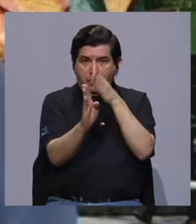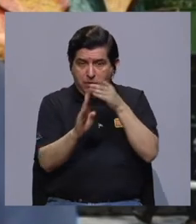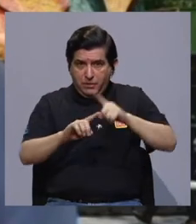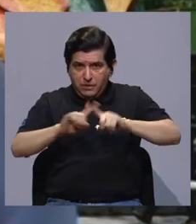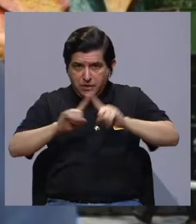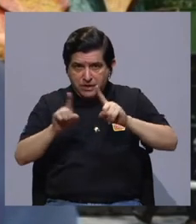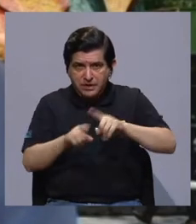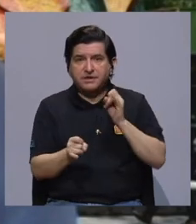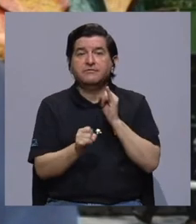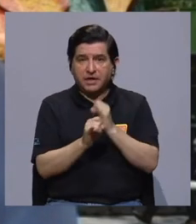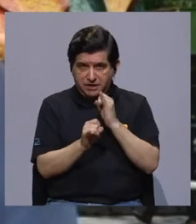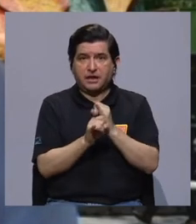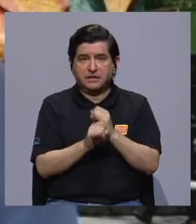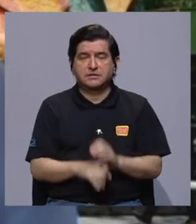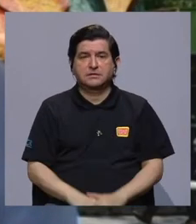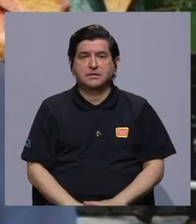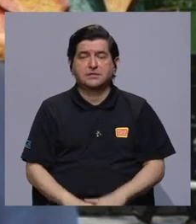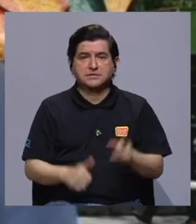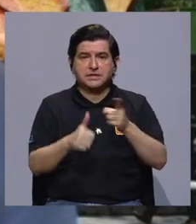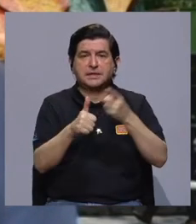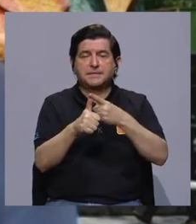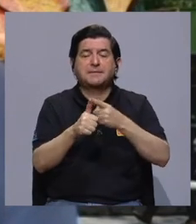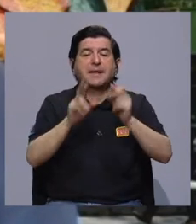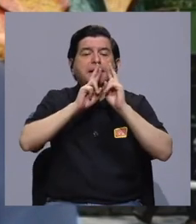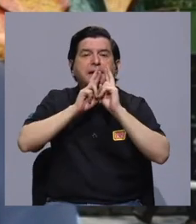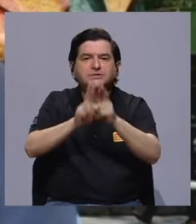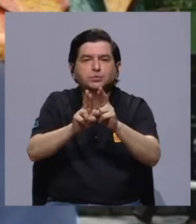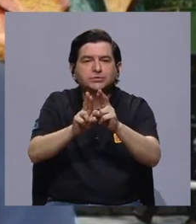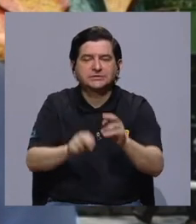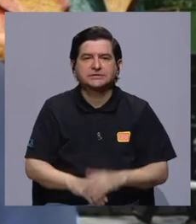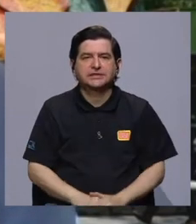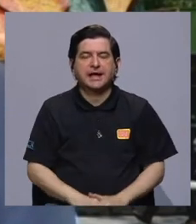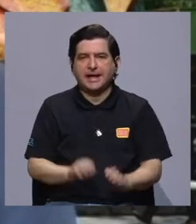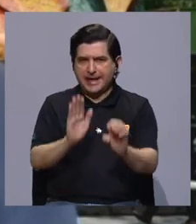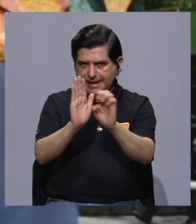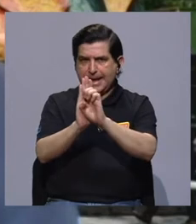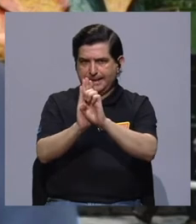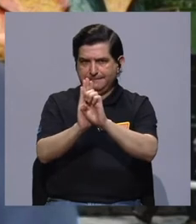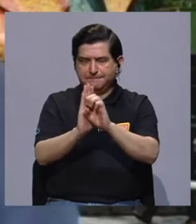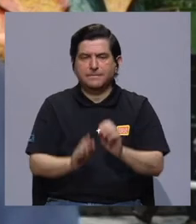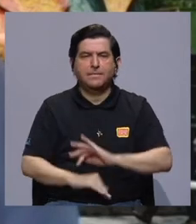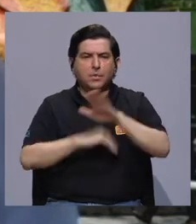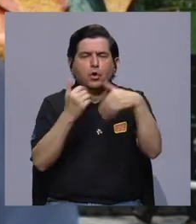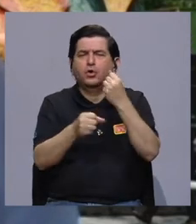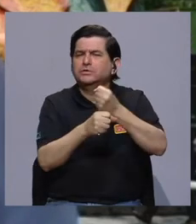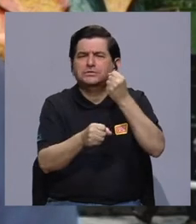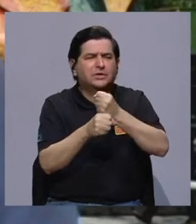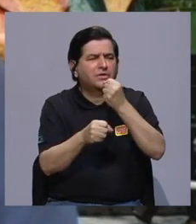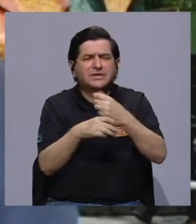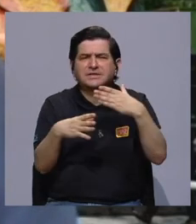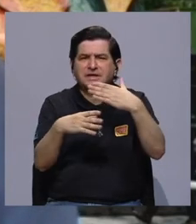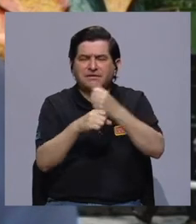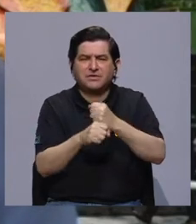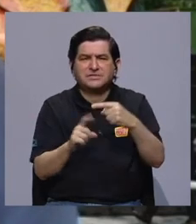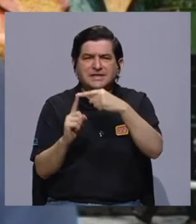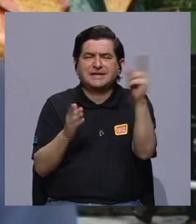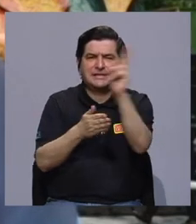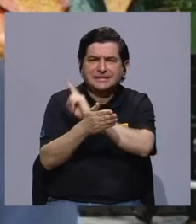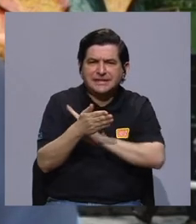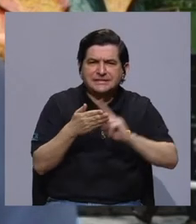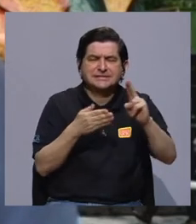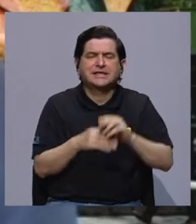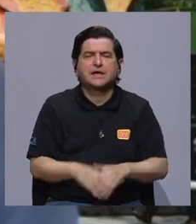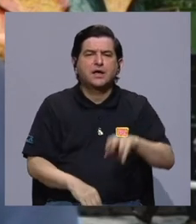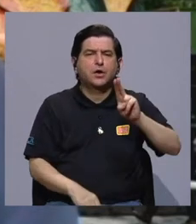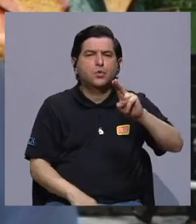directamente a diferentes instituciones, instancias de primera respuesta, bueno, le puedo decir, todo el trabajo que se hizo desde las